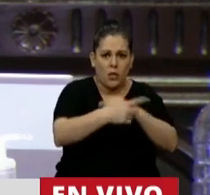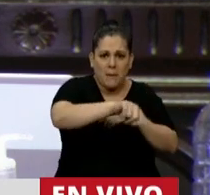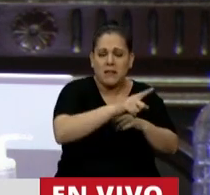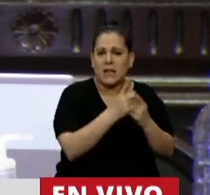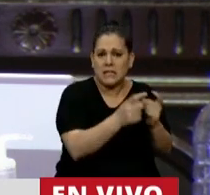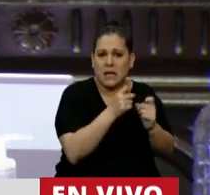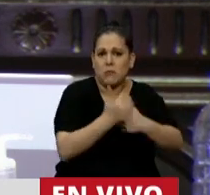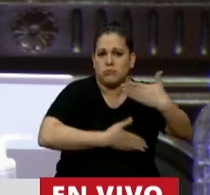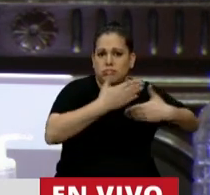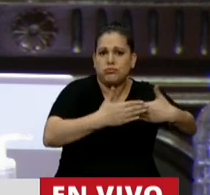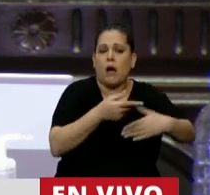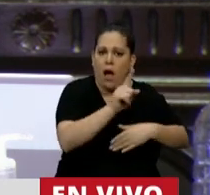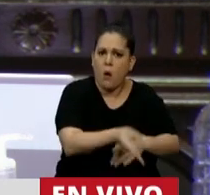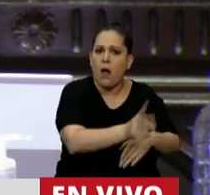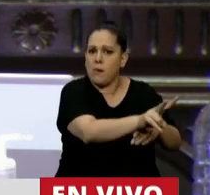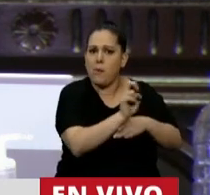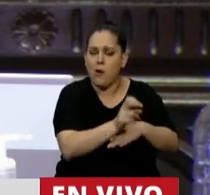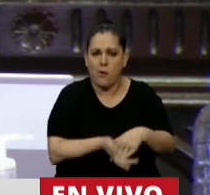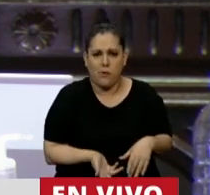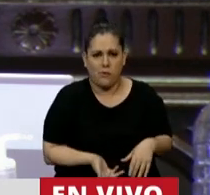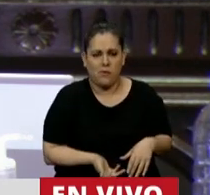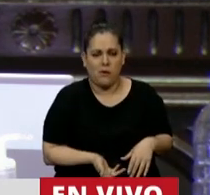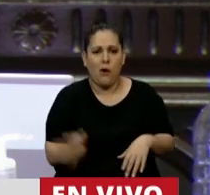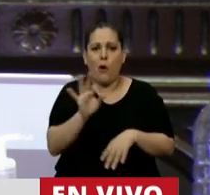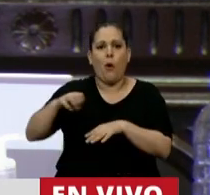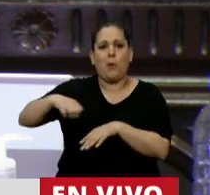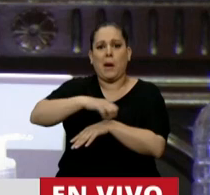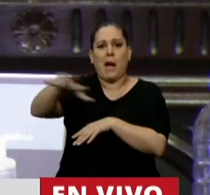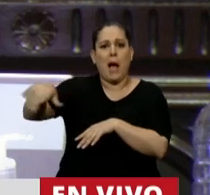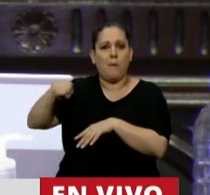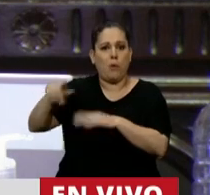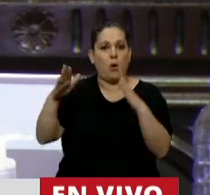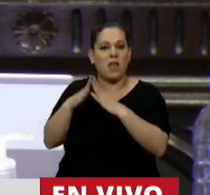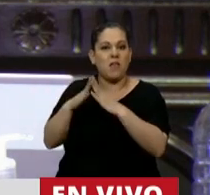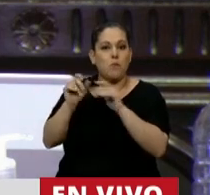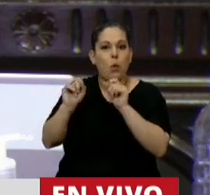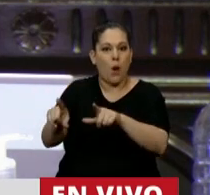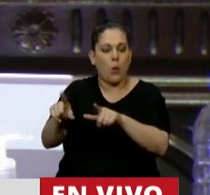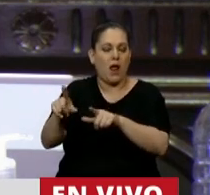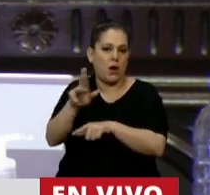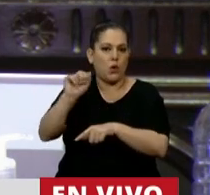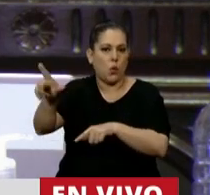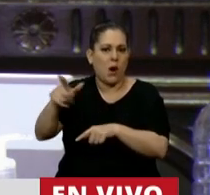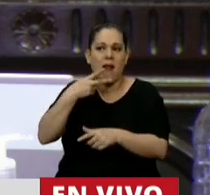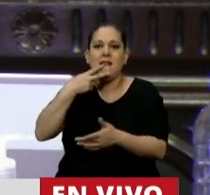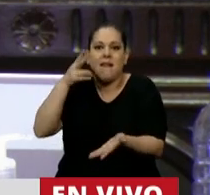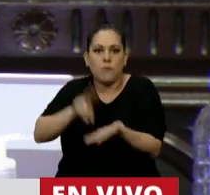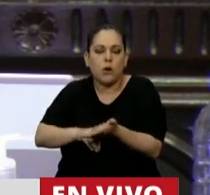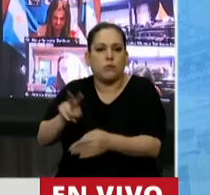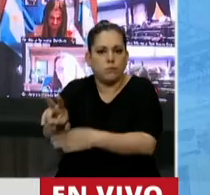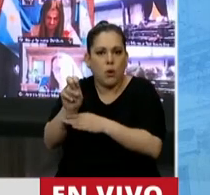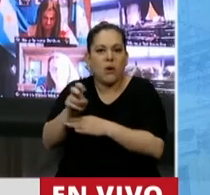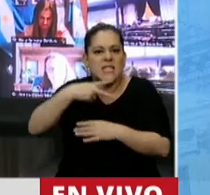generación de empleo. Le pega al campo a grabar los inmuebles rurales, sin mínimo no imponible que quede